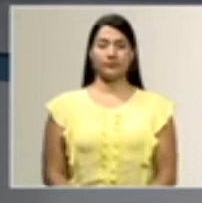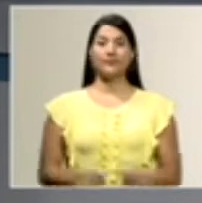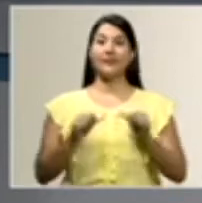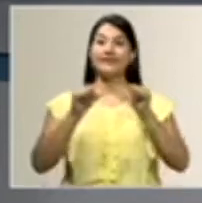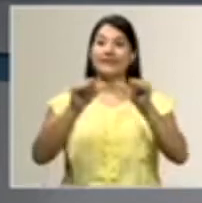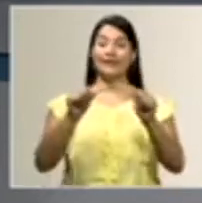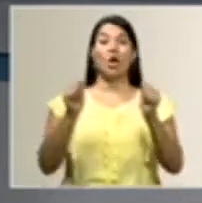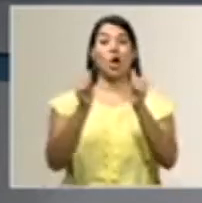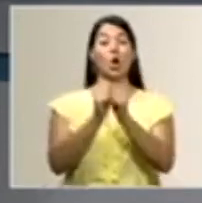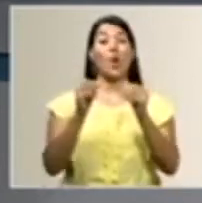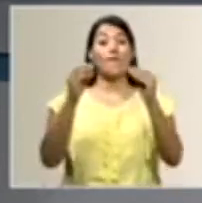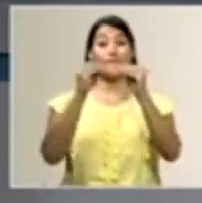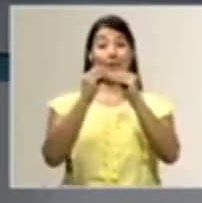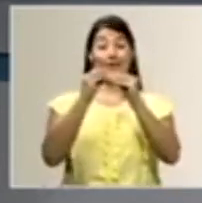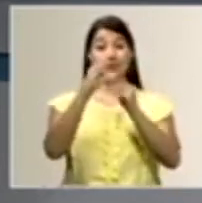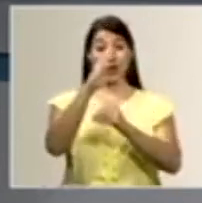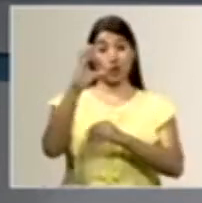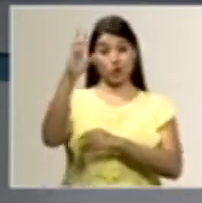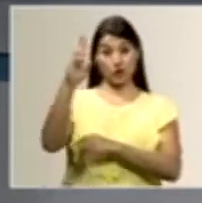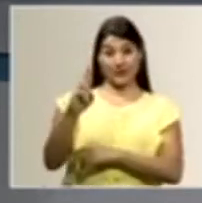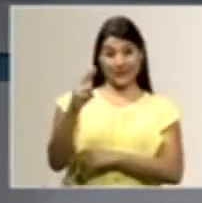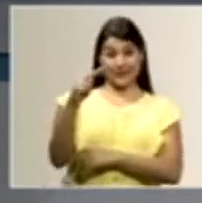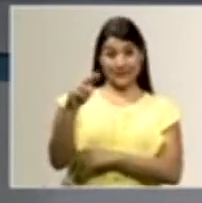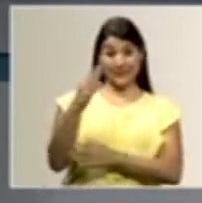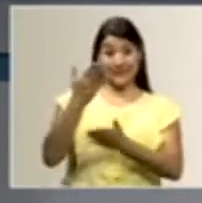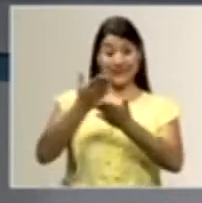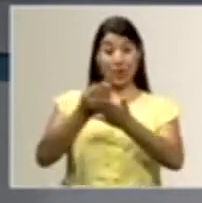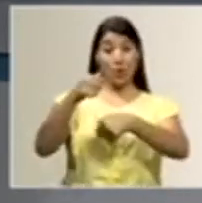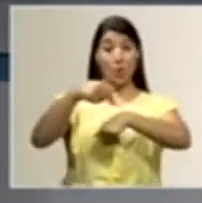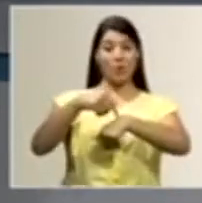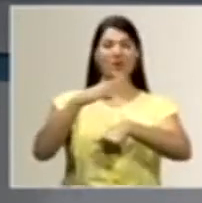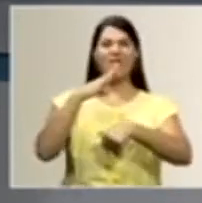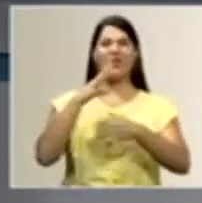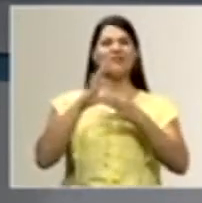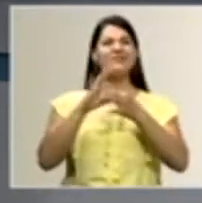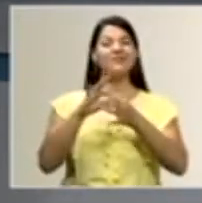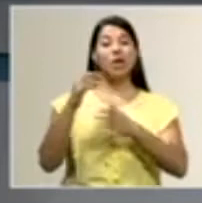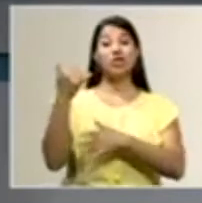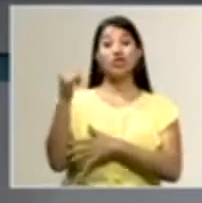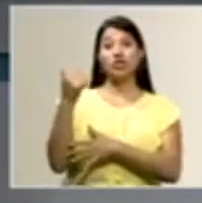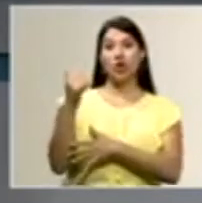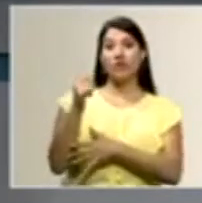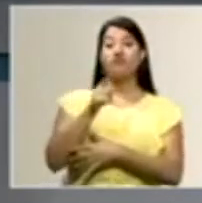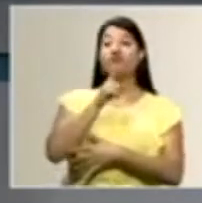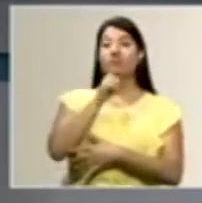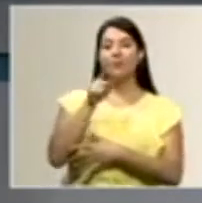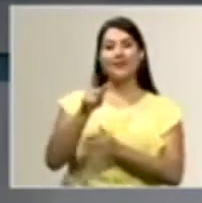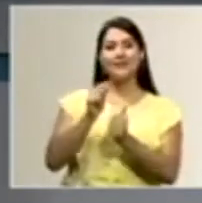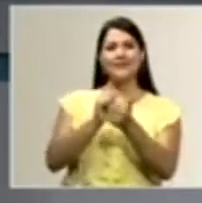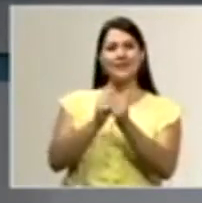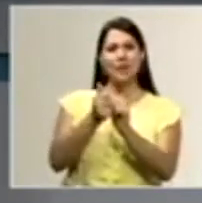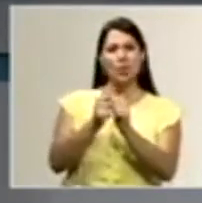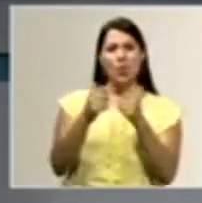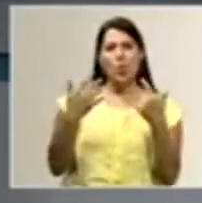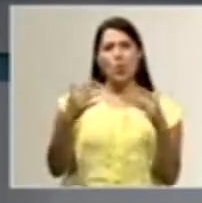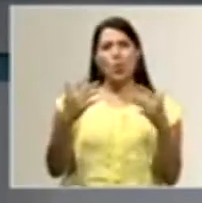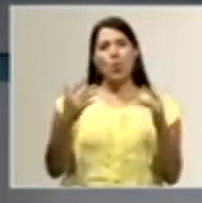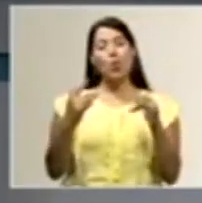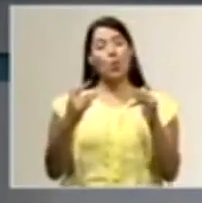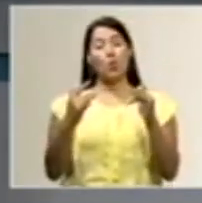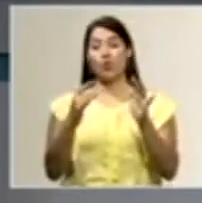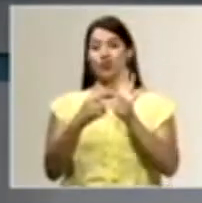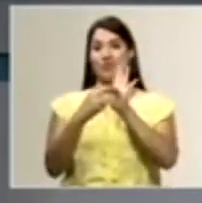Continuamos con más de Costa Rica Noticias y llegó el momento de hablar de surf, realmente un deporte que ha bañado de oro la historia